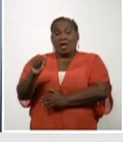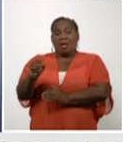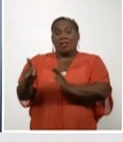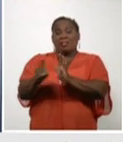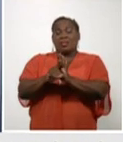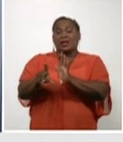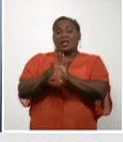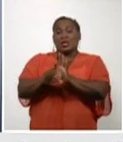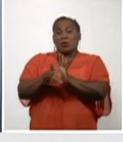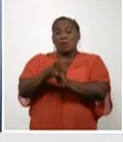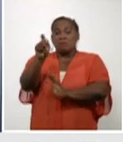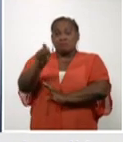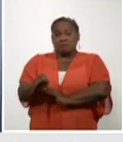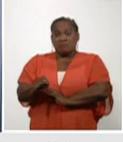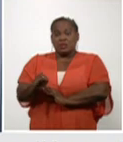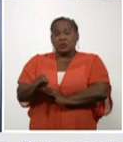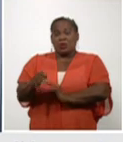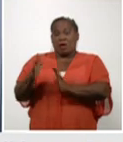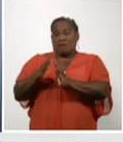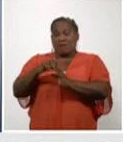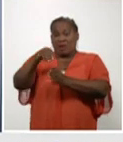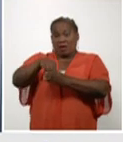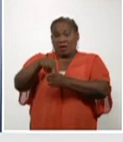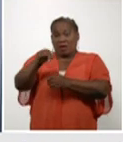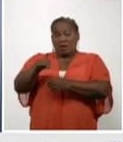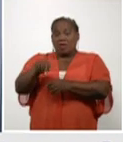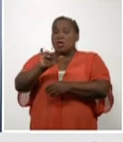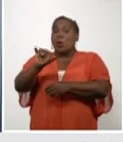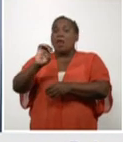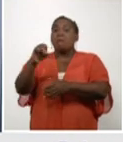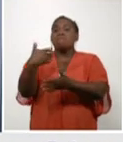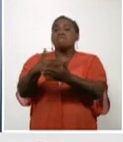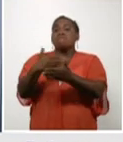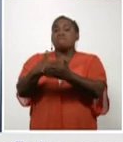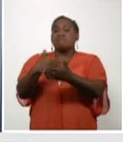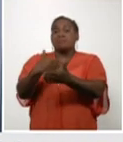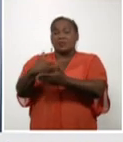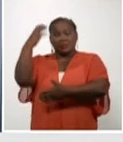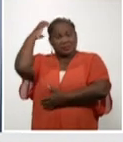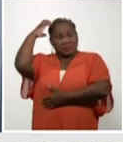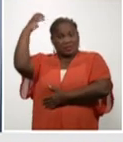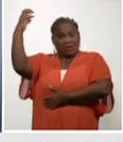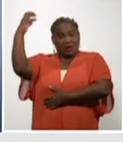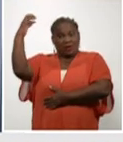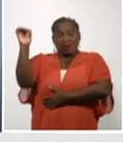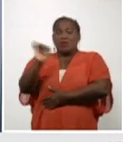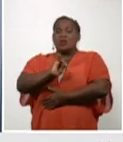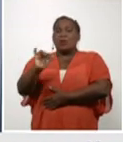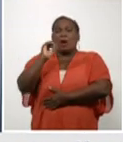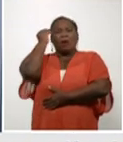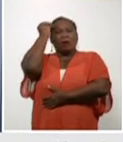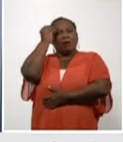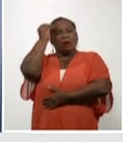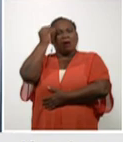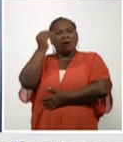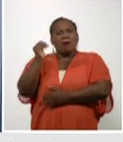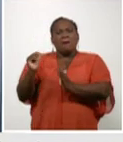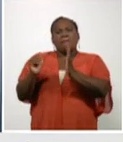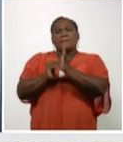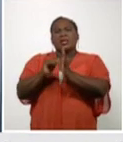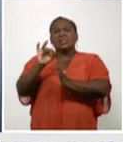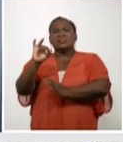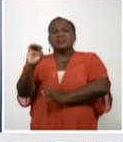personas naturales y jurídicas como a instituciones estatales. Sigue preocupando que hay alrededor de 1.070 ingresos